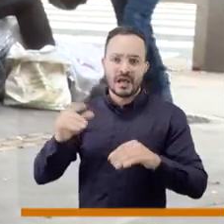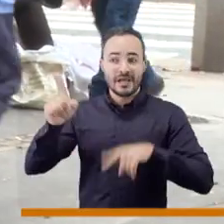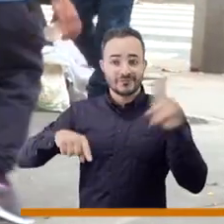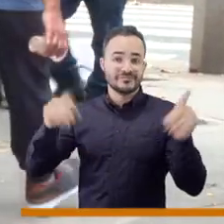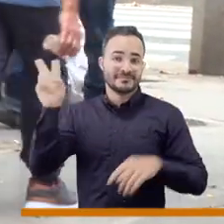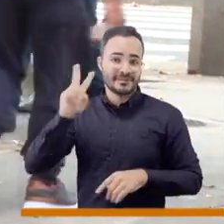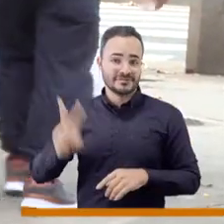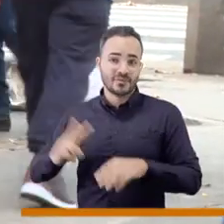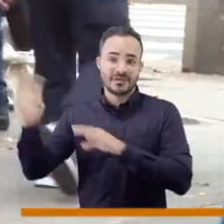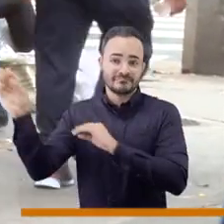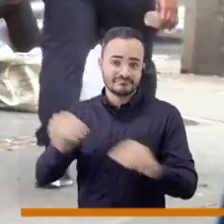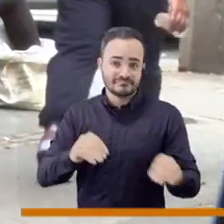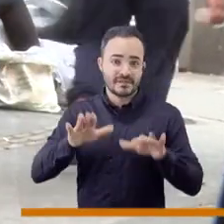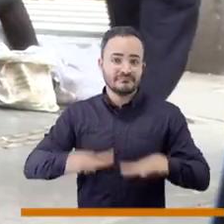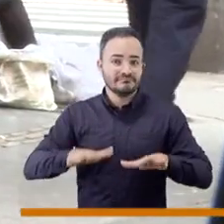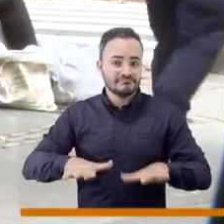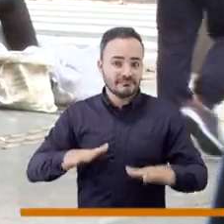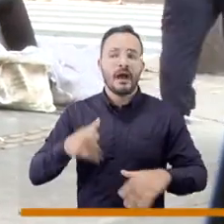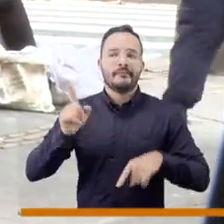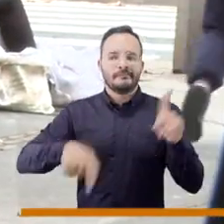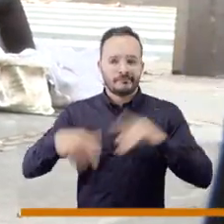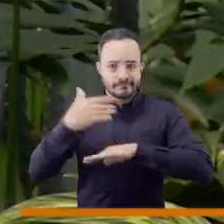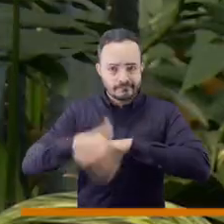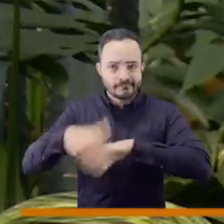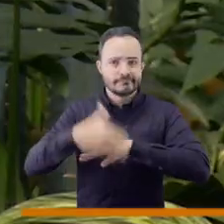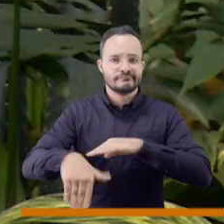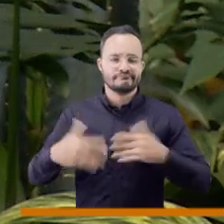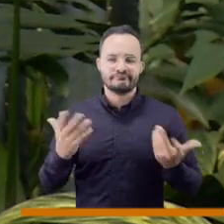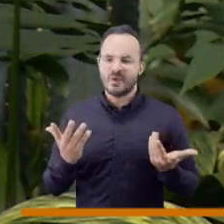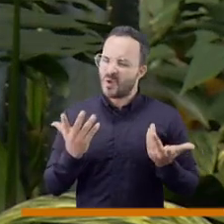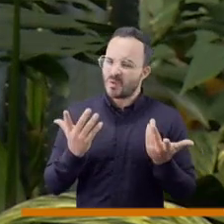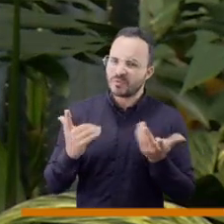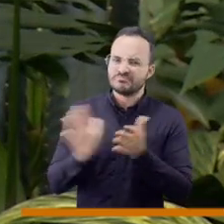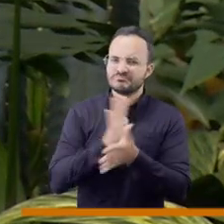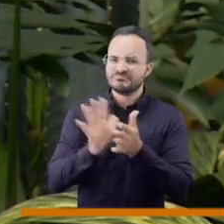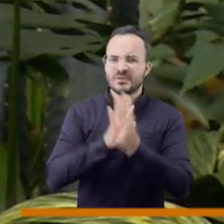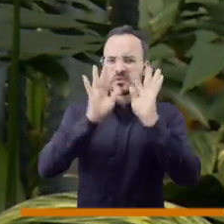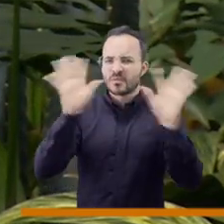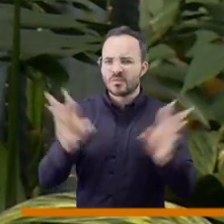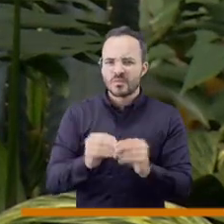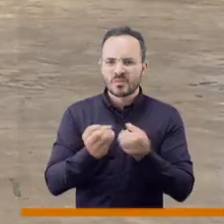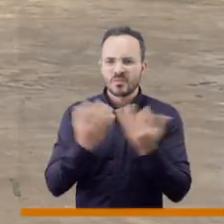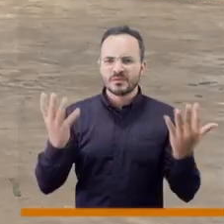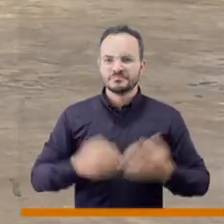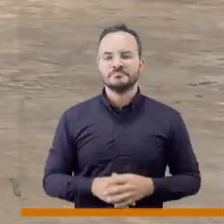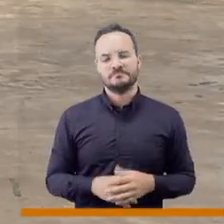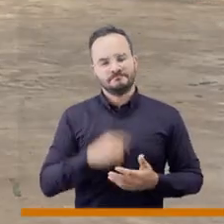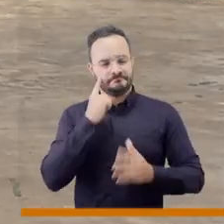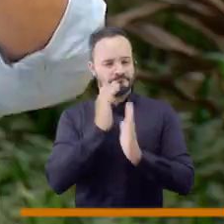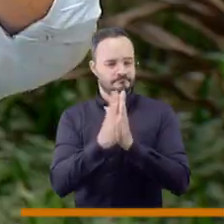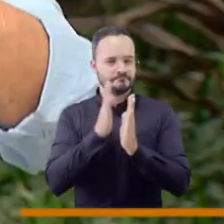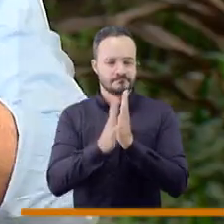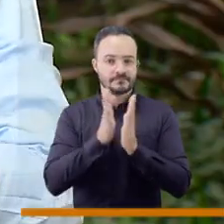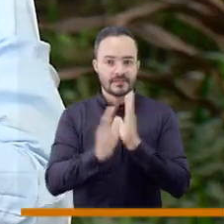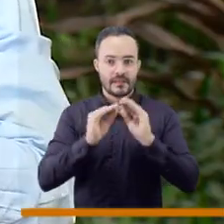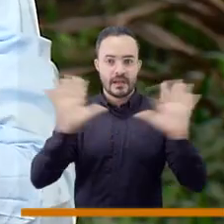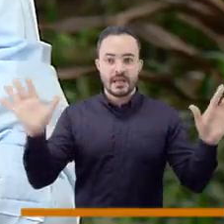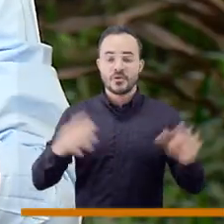migrante, que muchos de los que tuvieron que emigrar de Venezuela y que ya se encuentran acá están en esa condición. Bueno, aquí